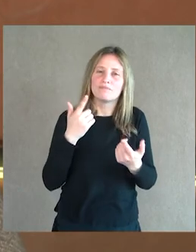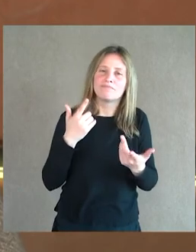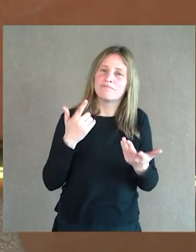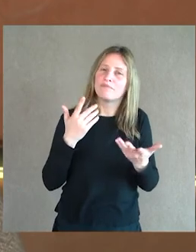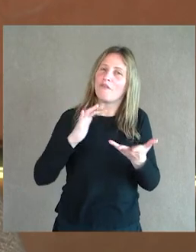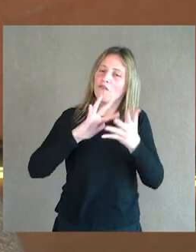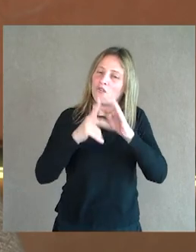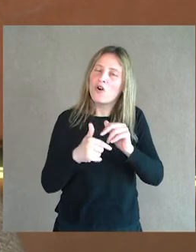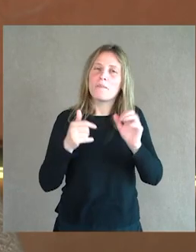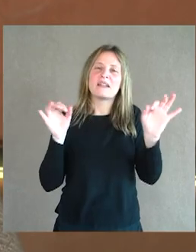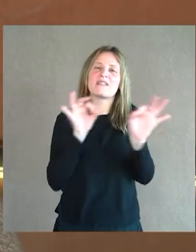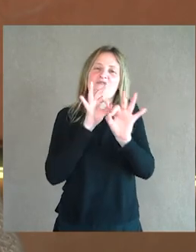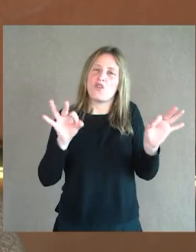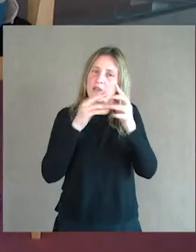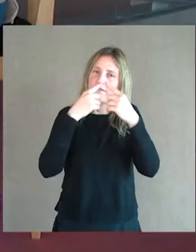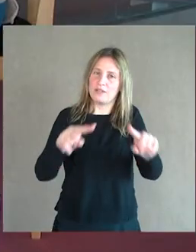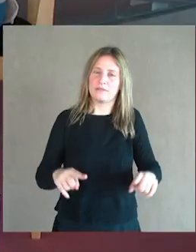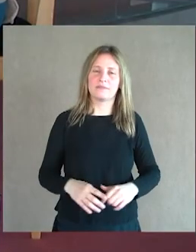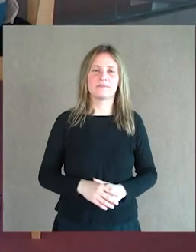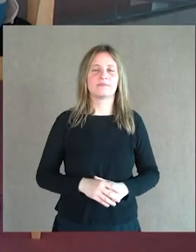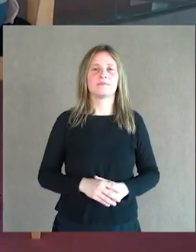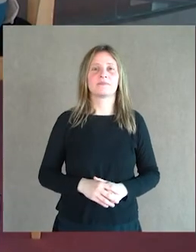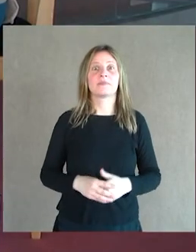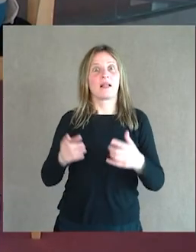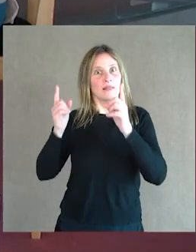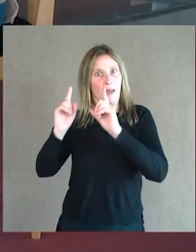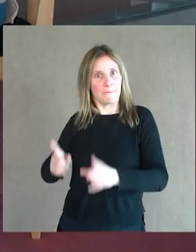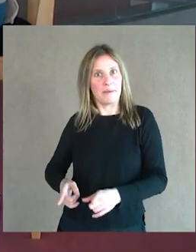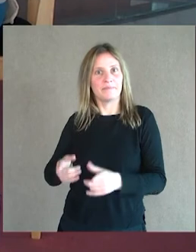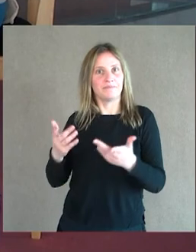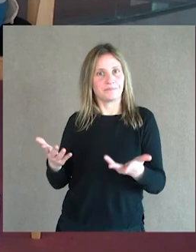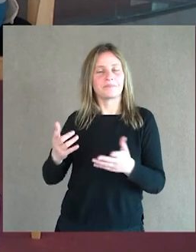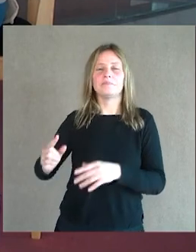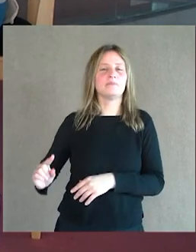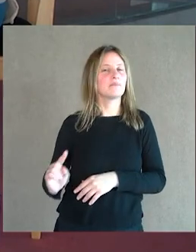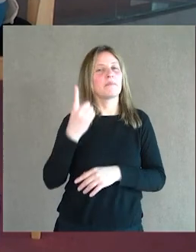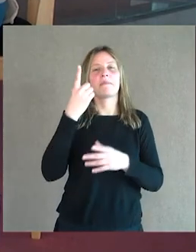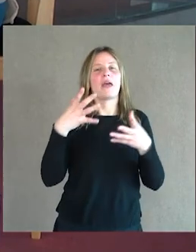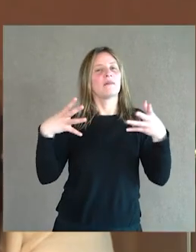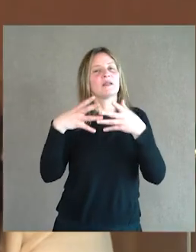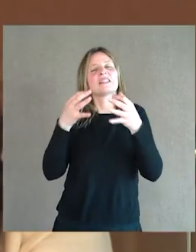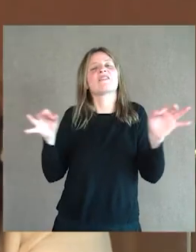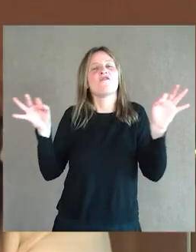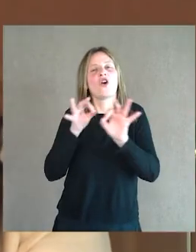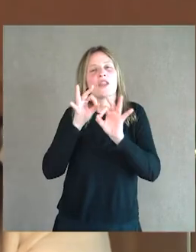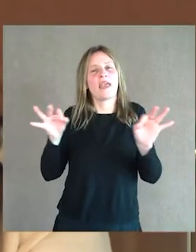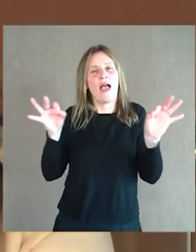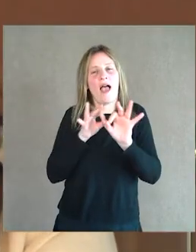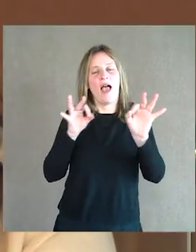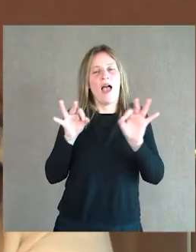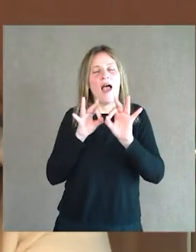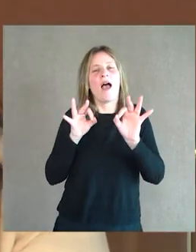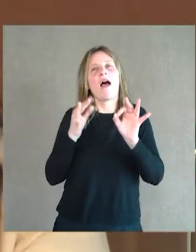sinfónico completamente distinto. También decir que fue la primera sinfonía dedicada